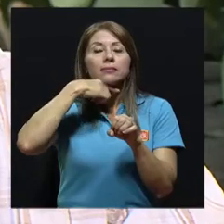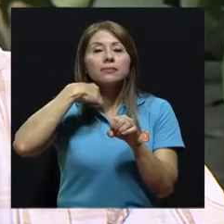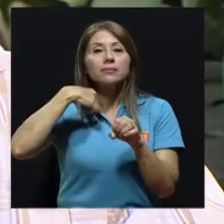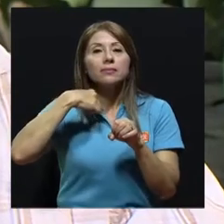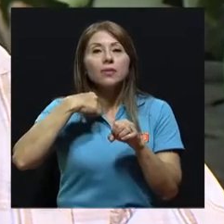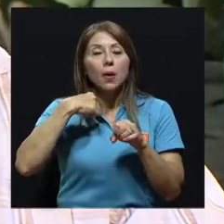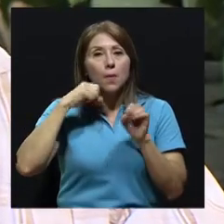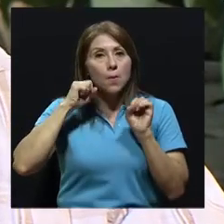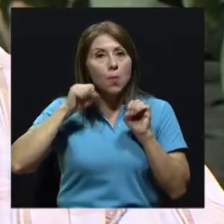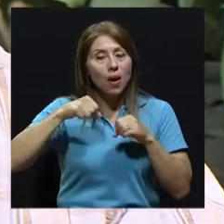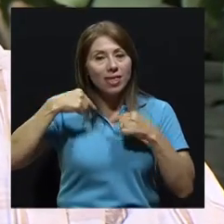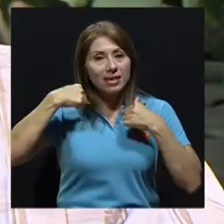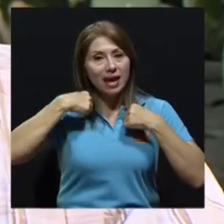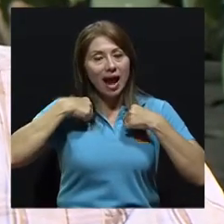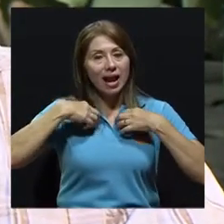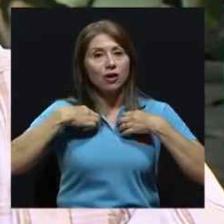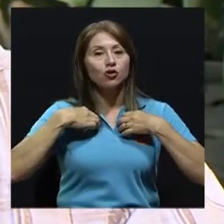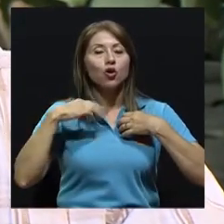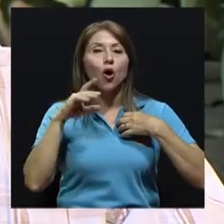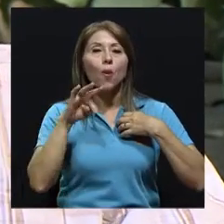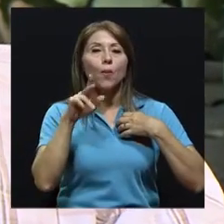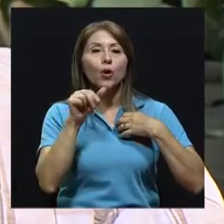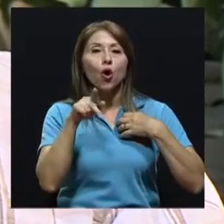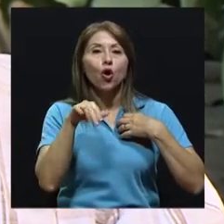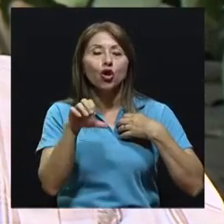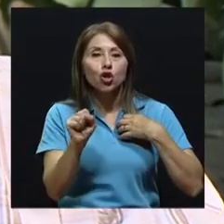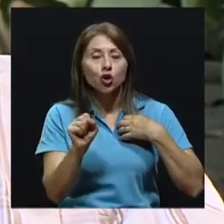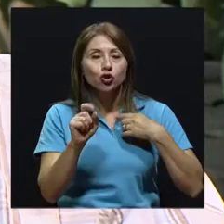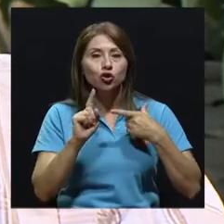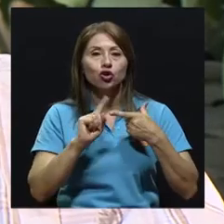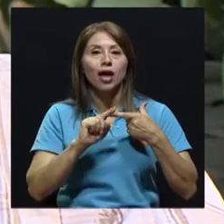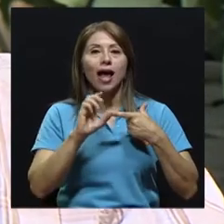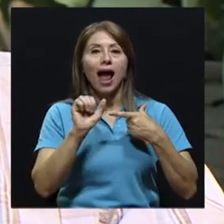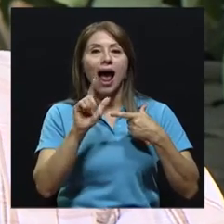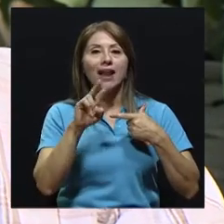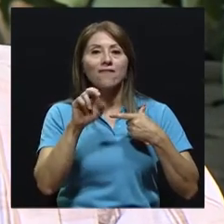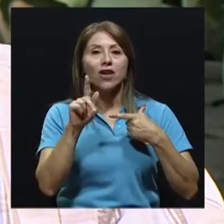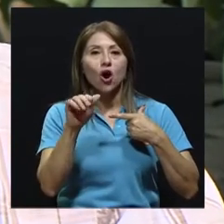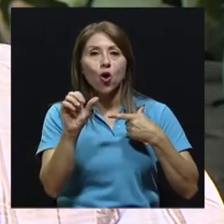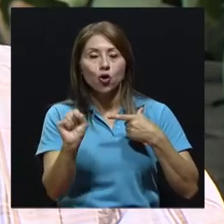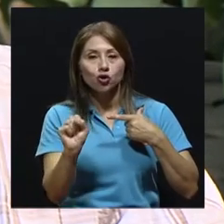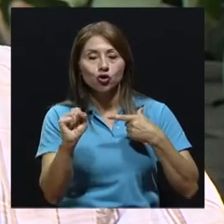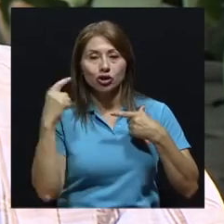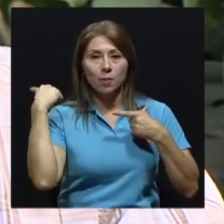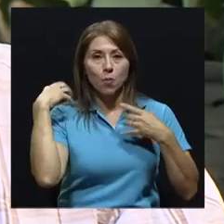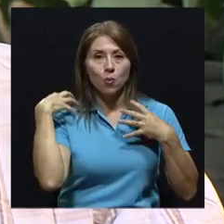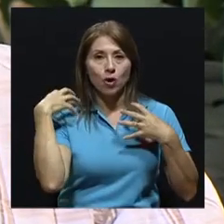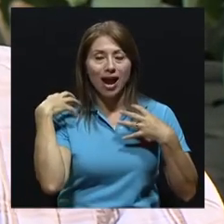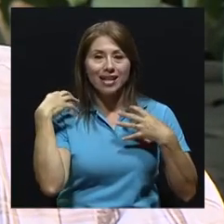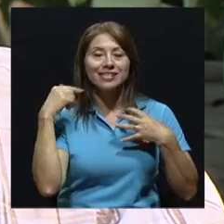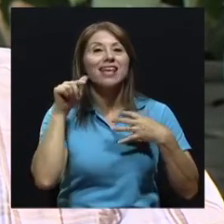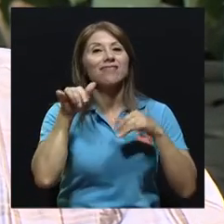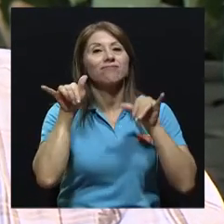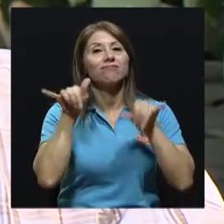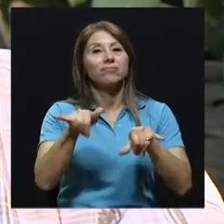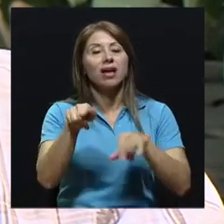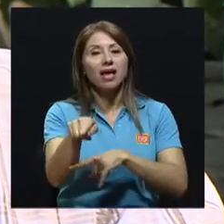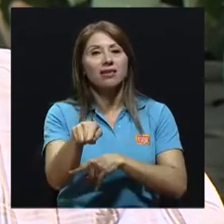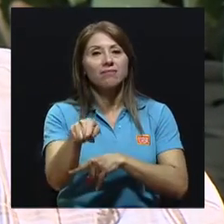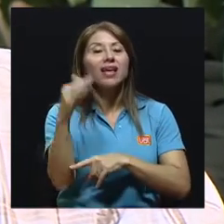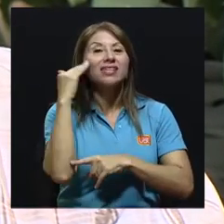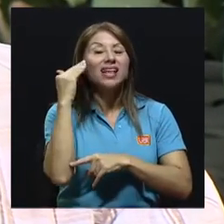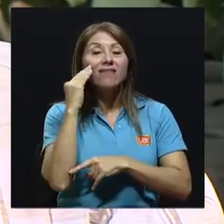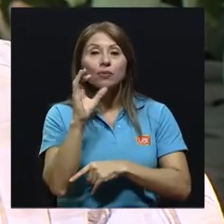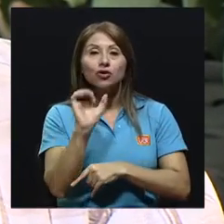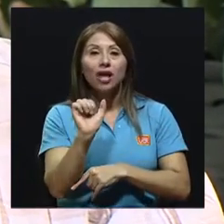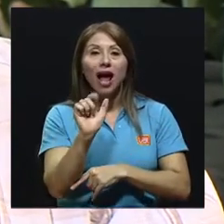inclusive llegar a los bronquios, llegar hasta los alveolos pulmonares y depositarse ahí. Y sabemos que en los alveolos pulmonares es donde